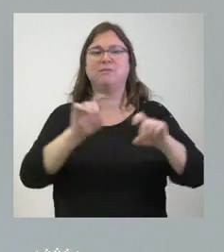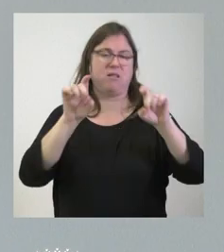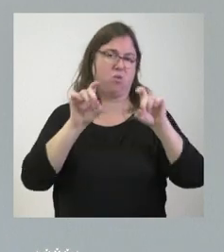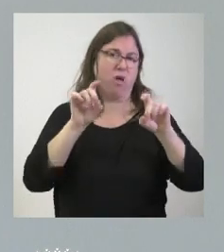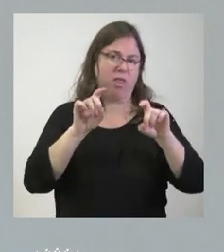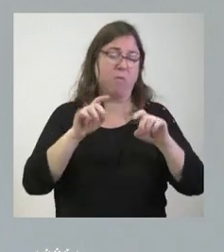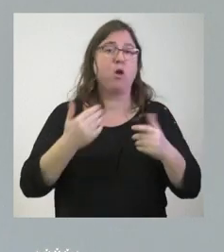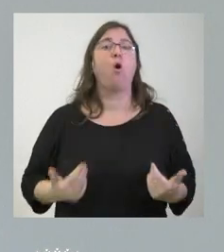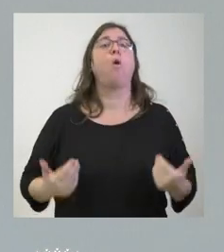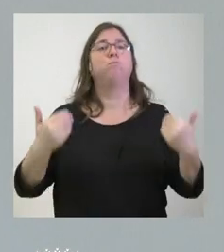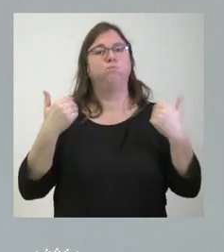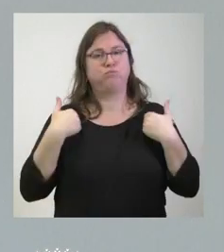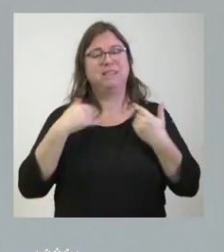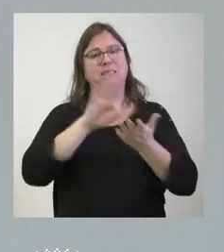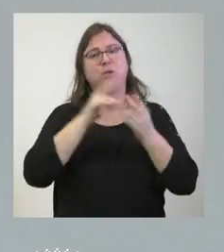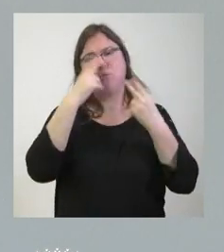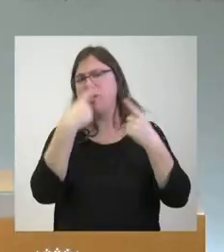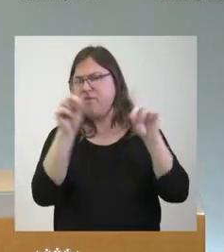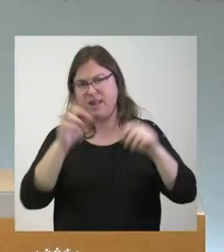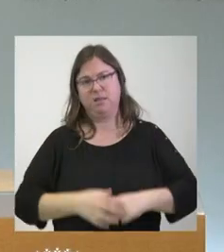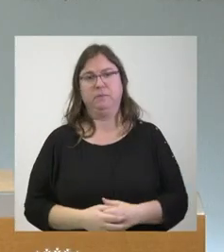sus competencias y el servicio público es muy diferente